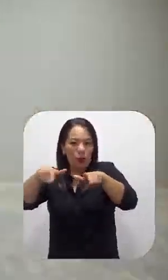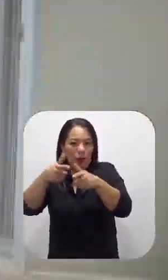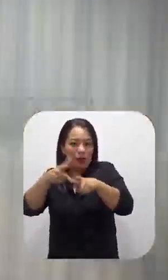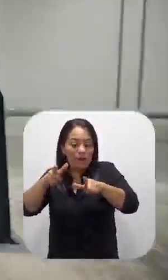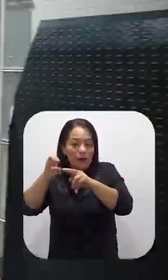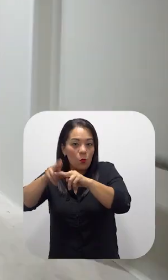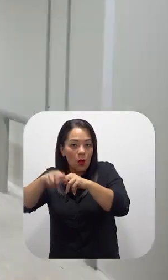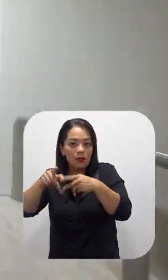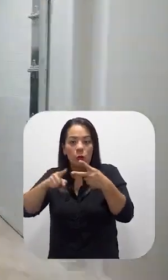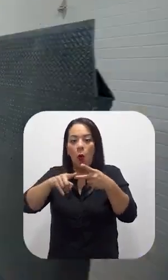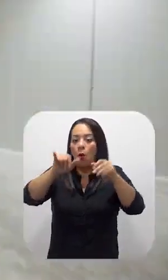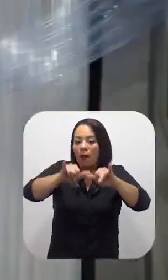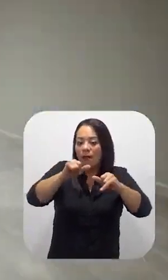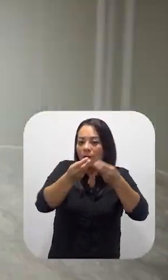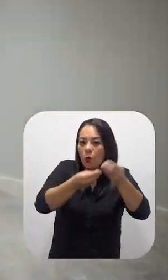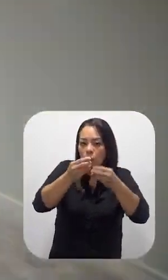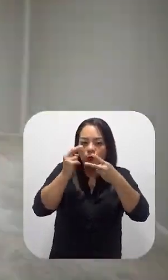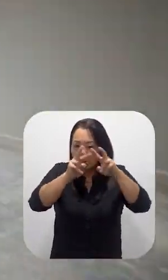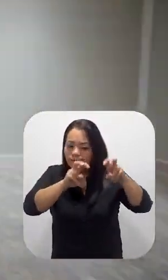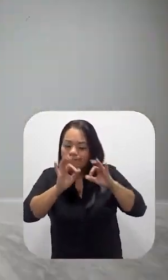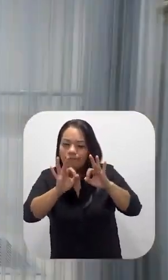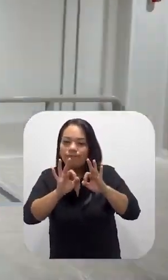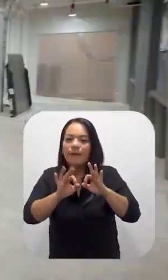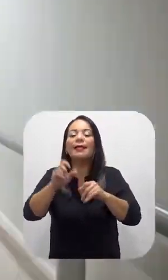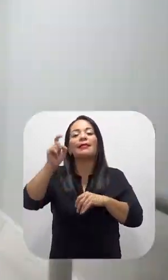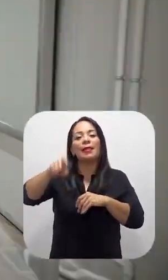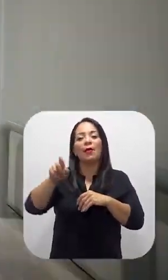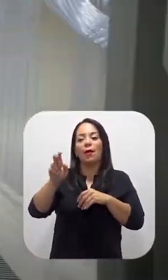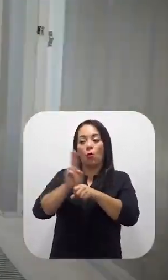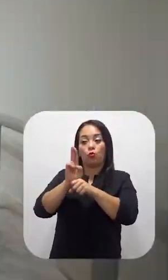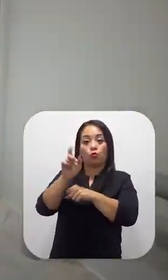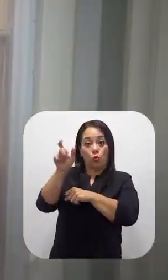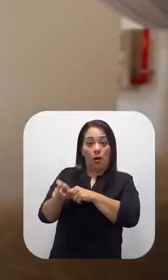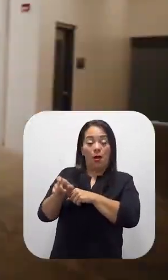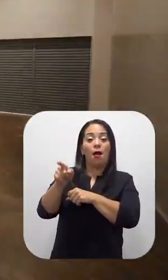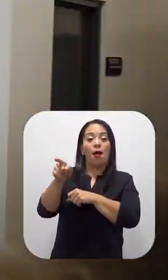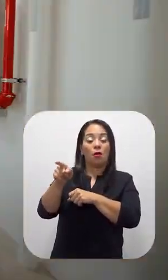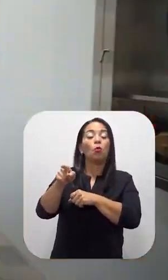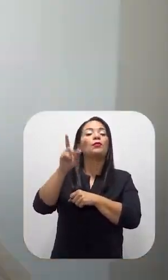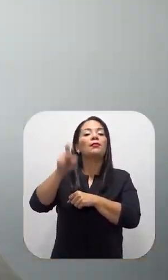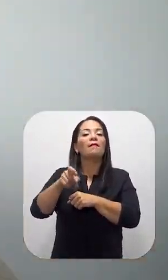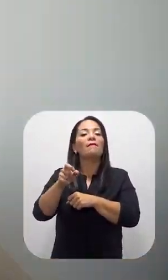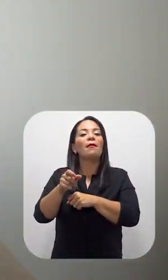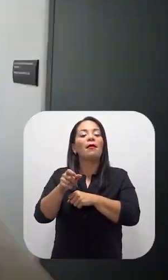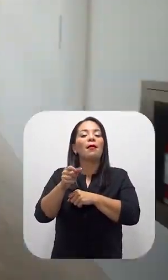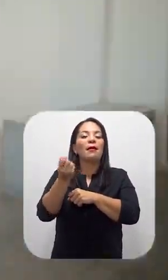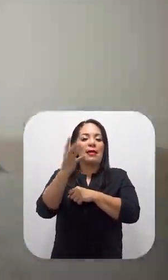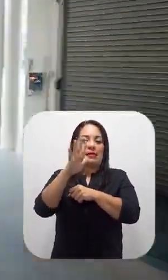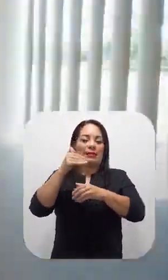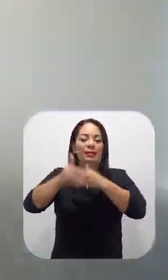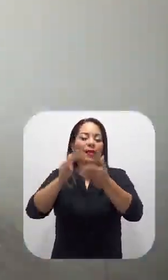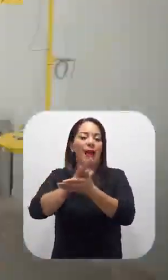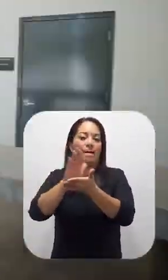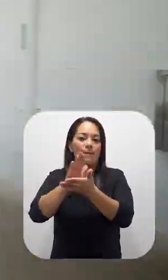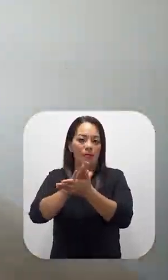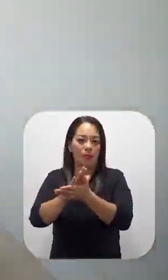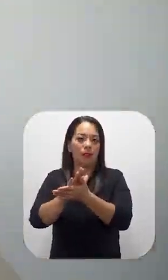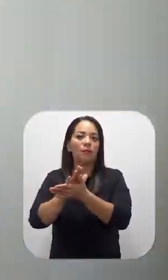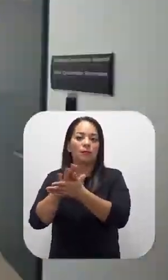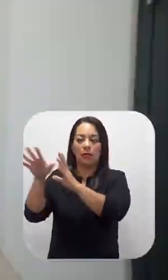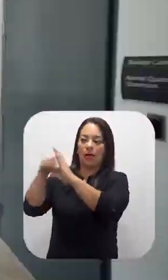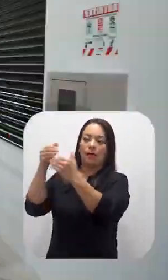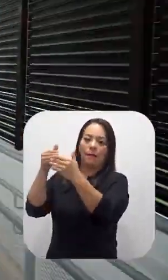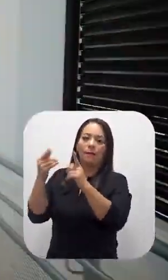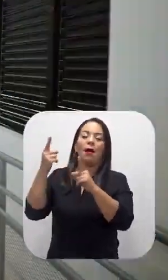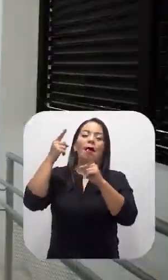al menos una autoridad cuarentenaria, el usuario debe recorrer 15 pasos para concluir los trámites de salida de Panamá